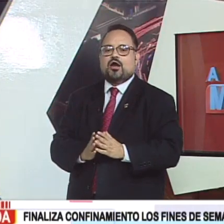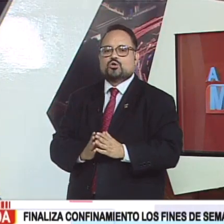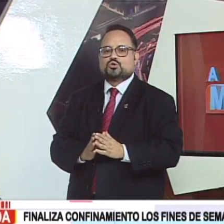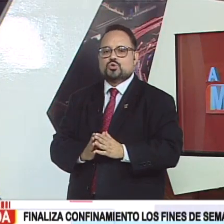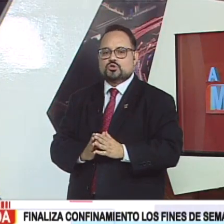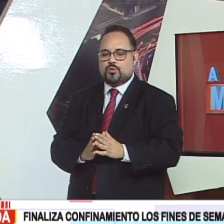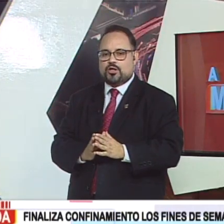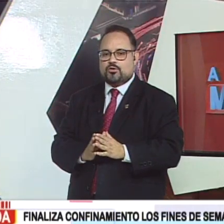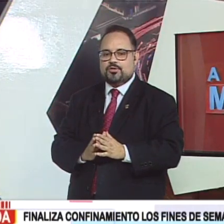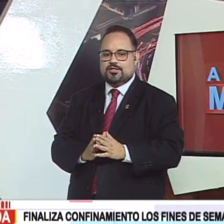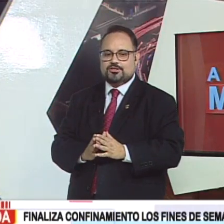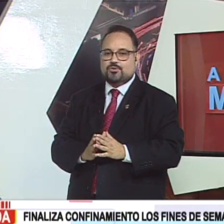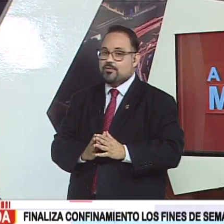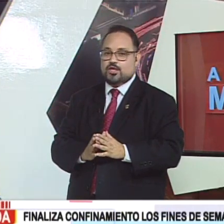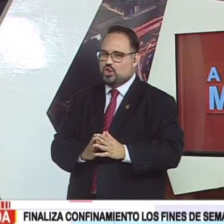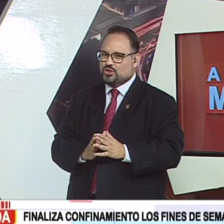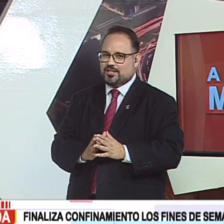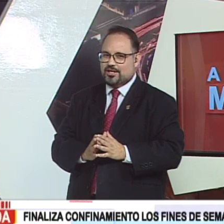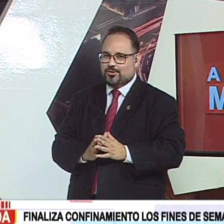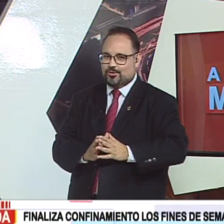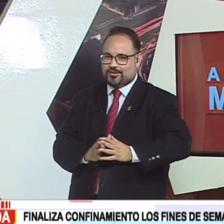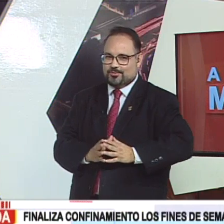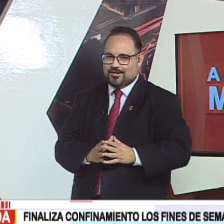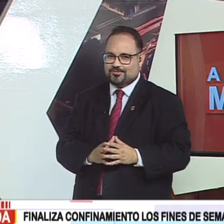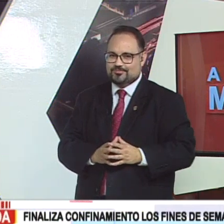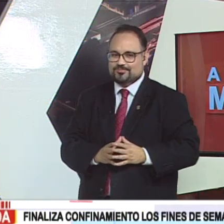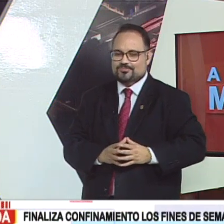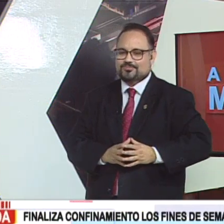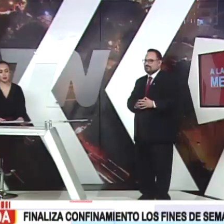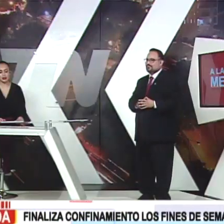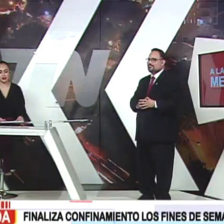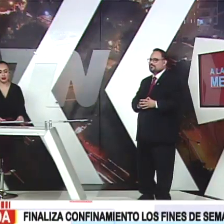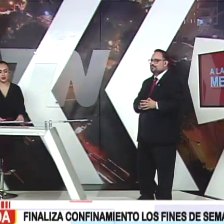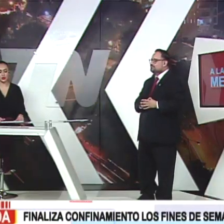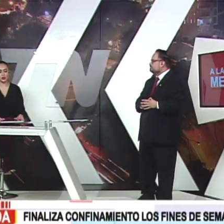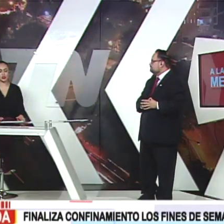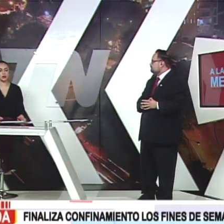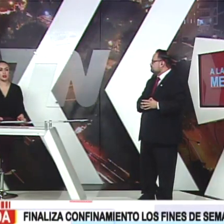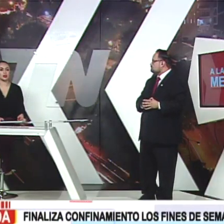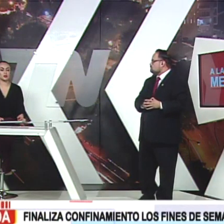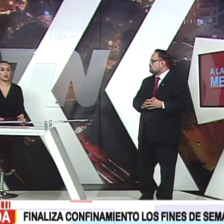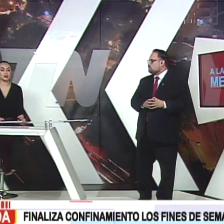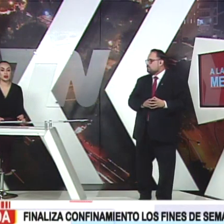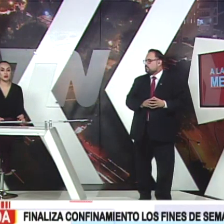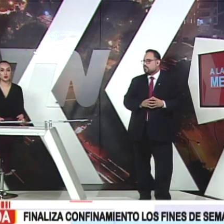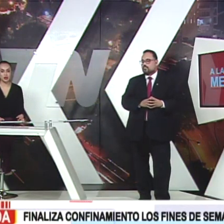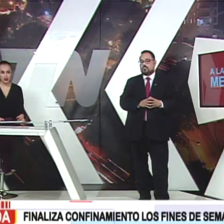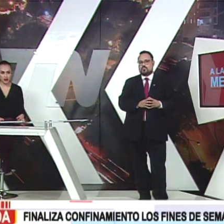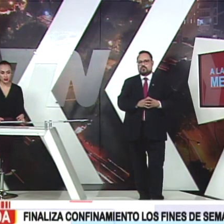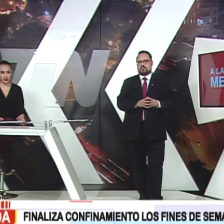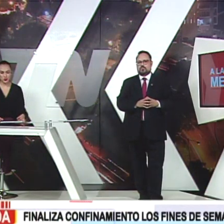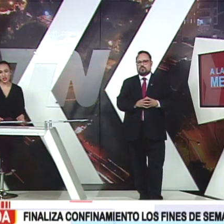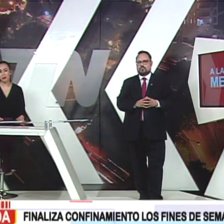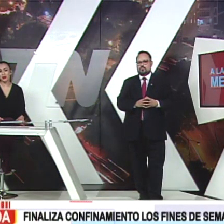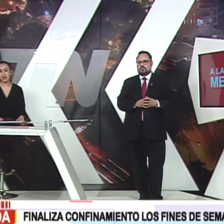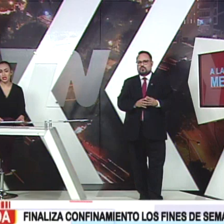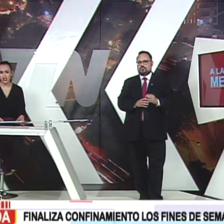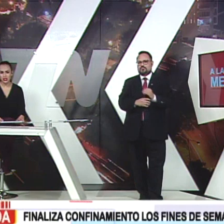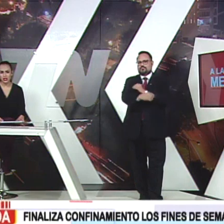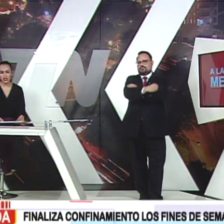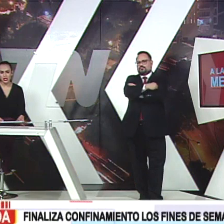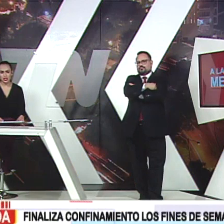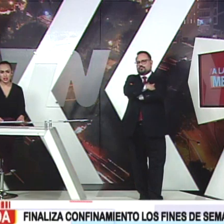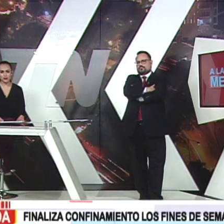cuidar a los suyos, porque el COVID-19 no se ha ido de Guatemala. Definitivamente. Nosotros también tenemos que ser responsables, tenemos que